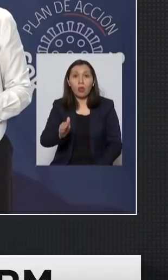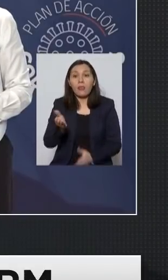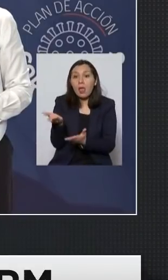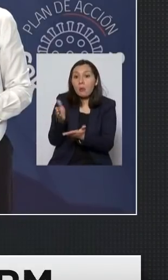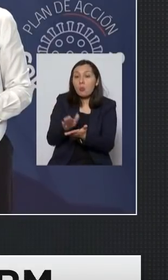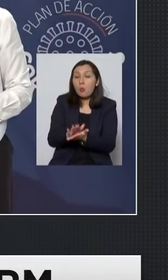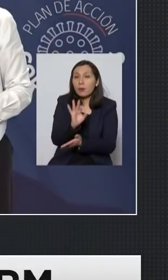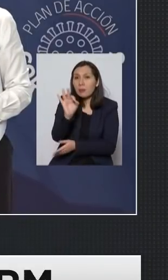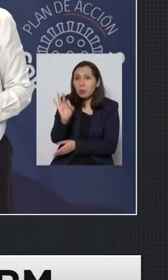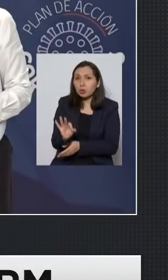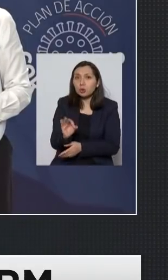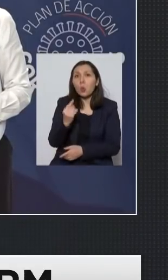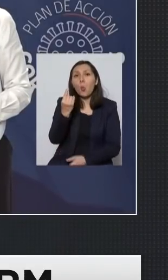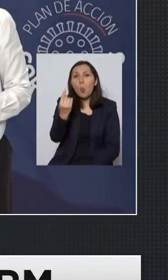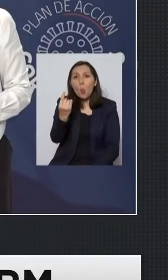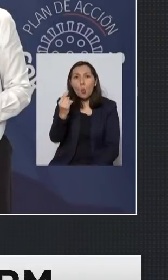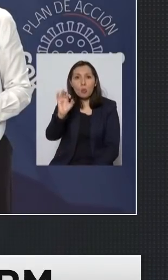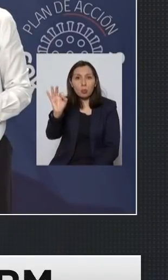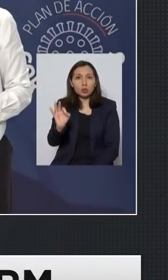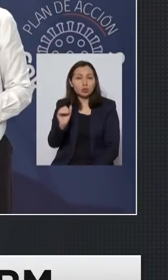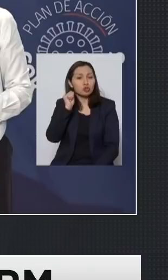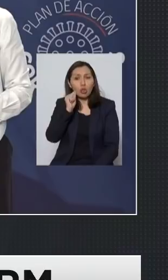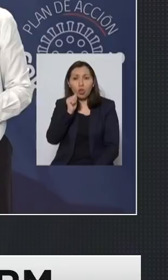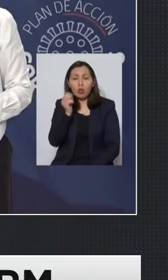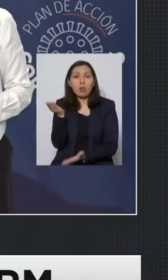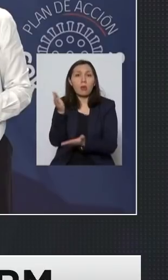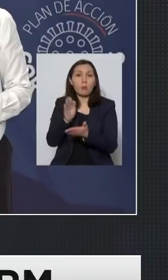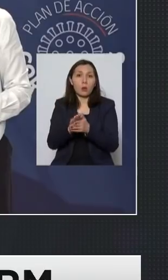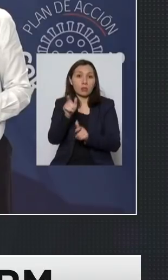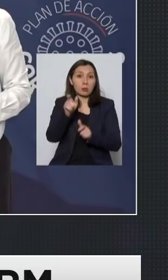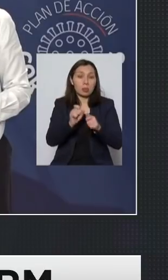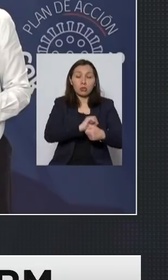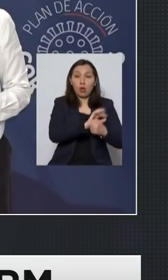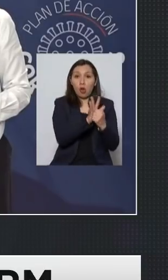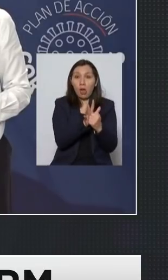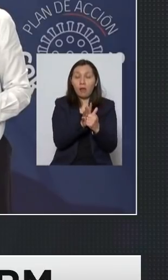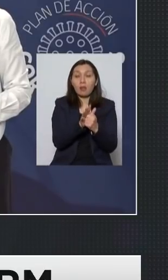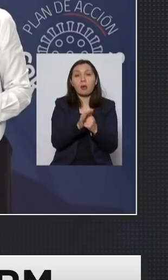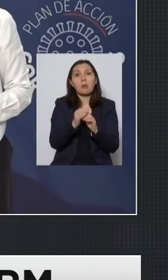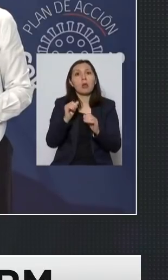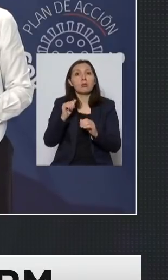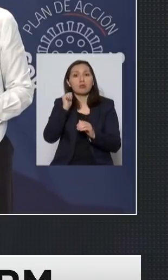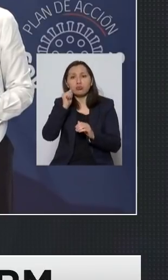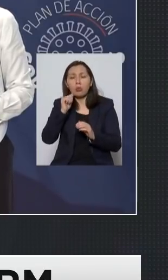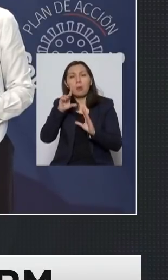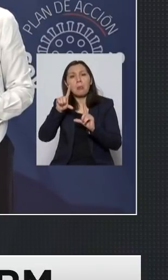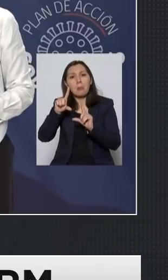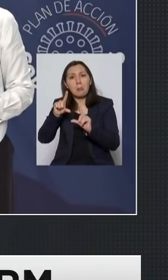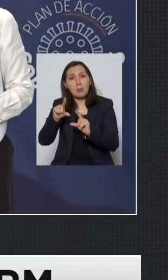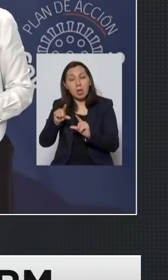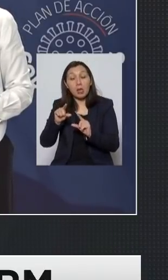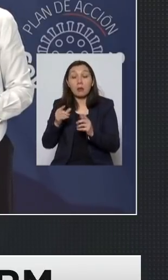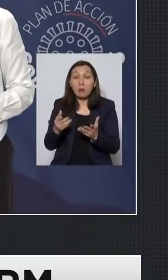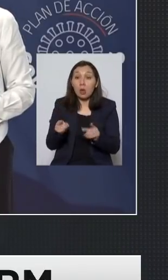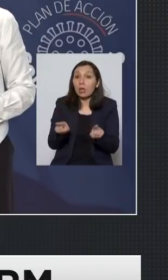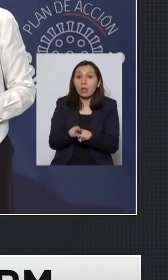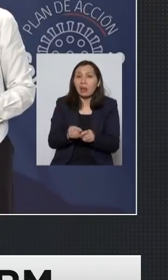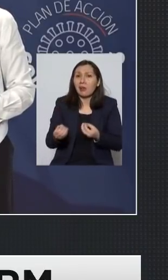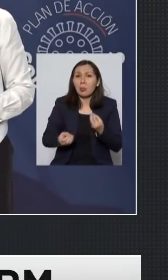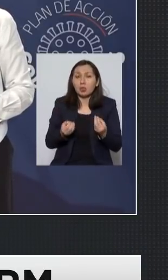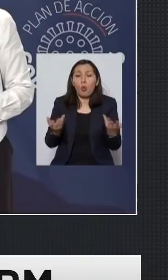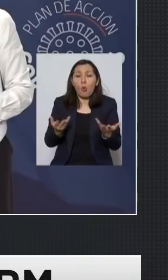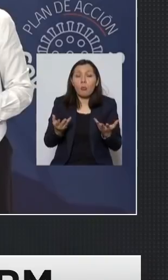de 1% y ha atendido más bien a la baja y eso en parte es mérito de